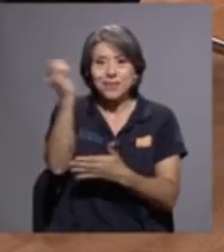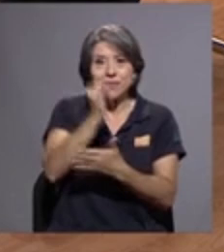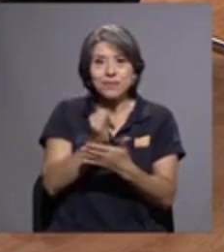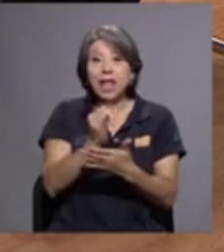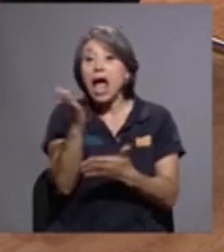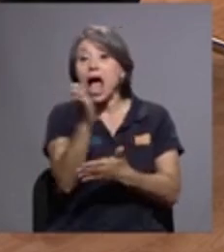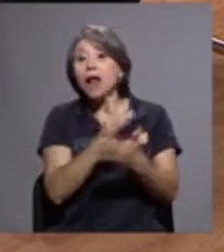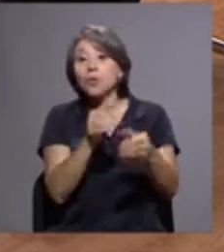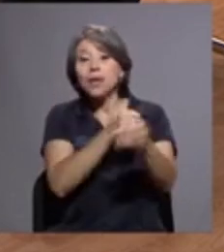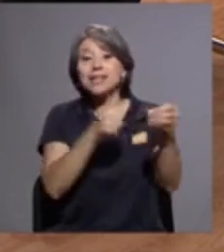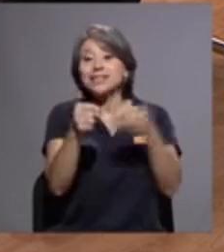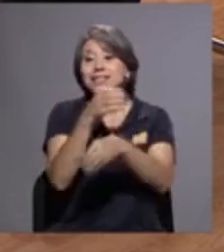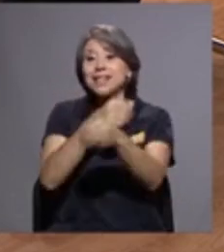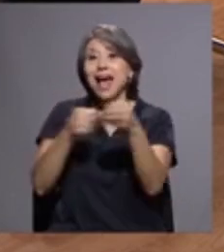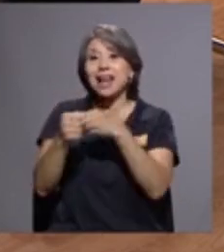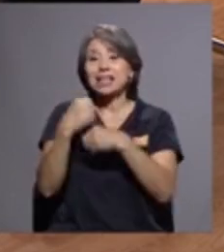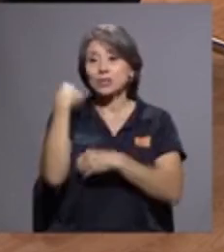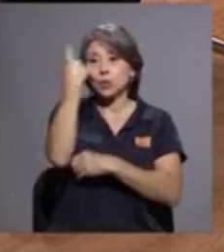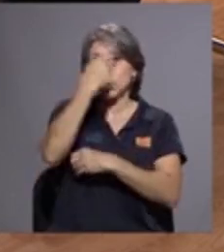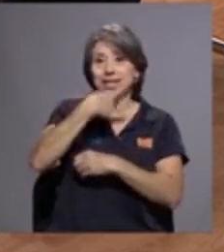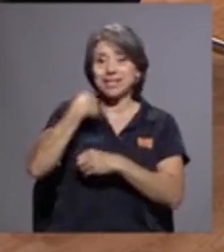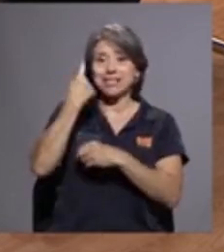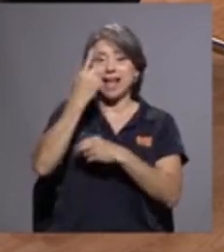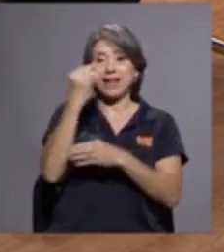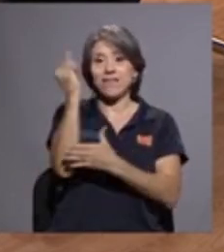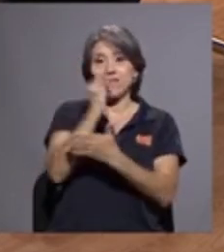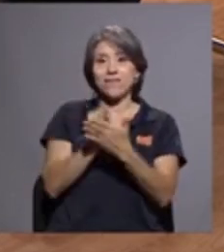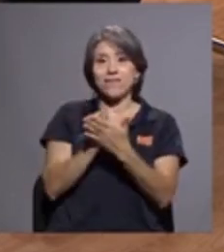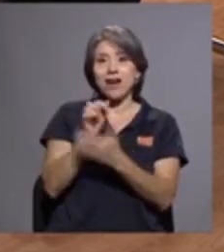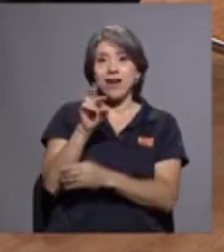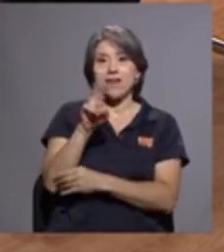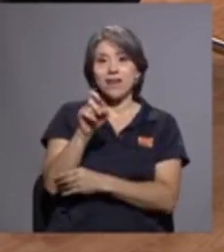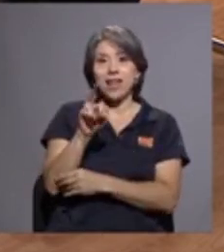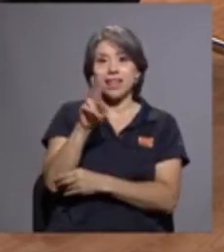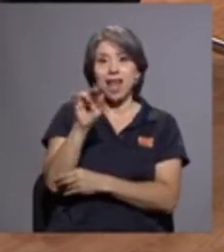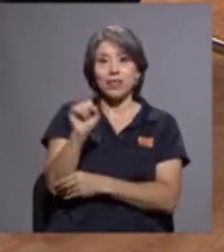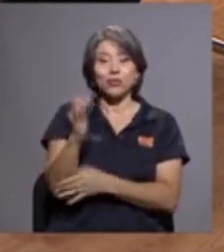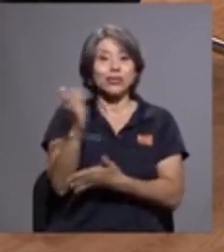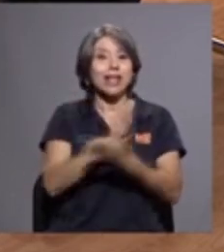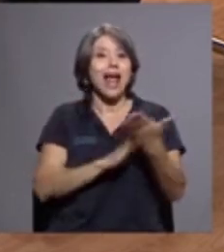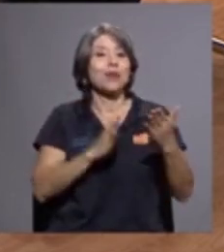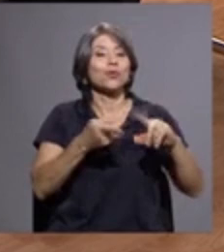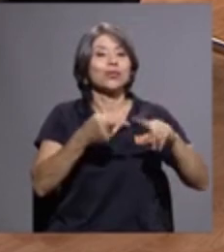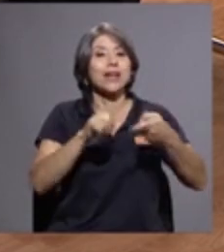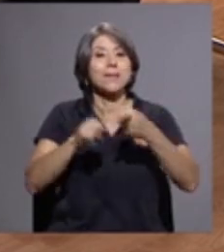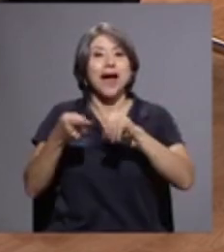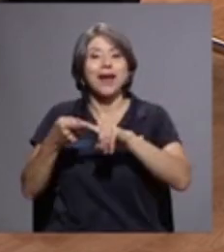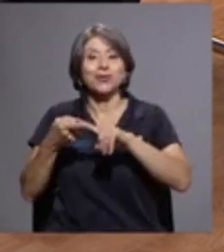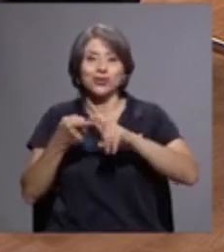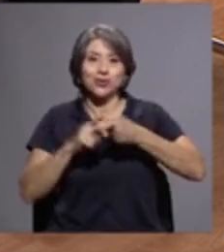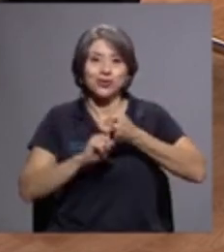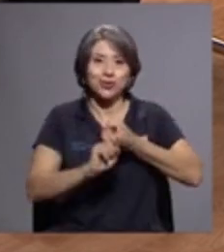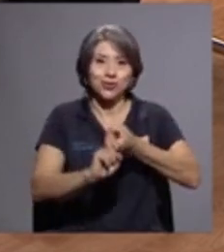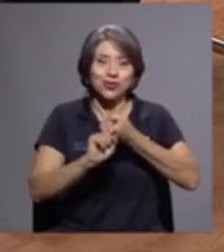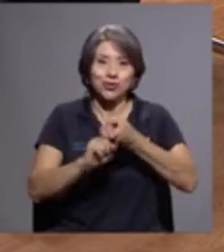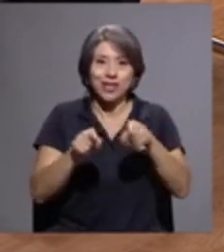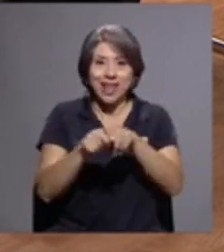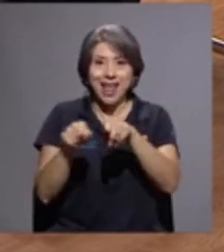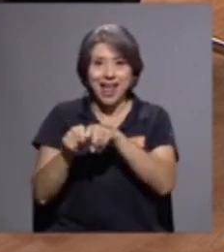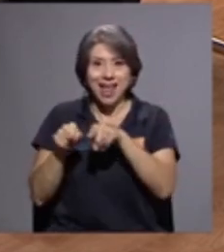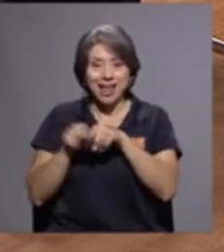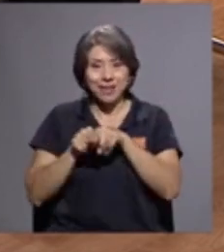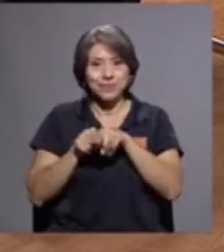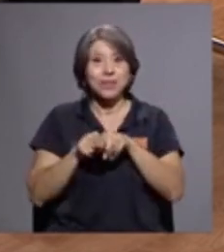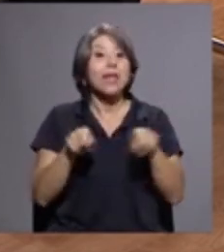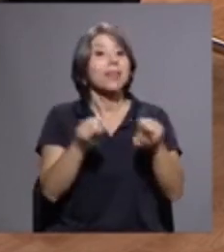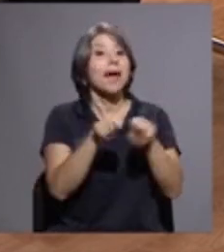salas donde están los retratos de algunos de mis hermanos y de mis mejores amigos también hay otras salas donde